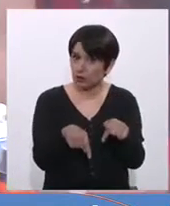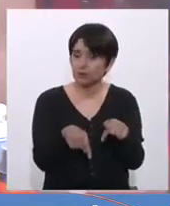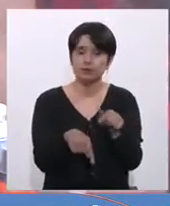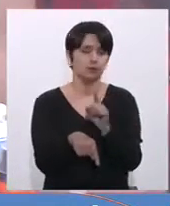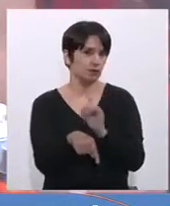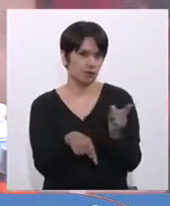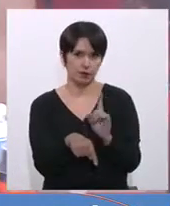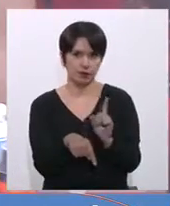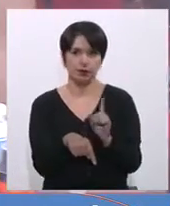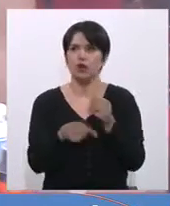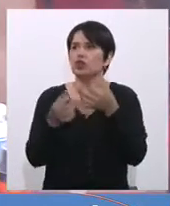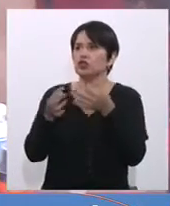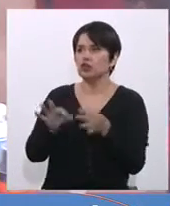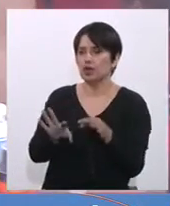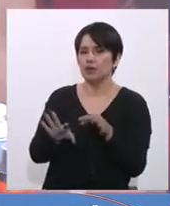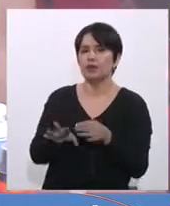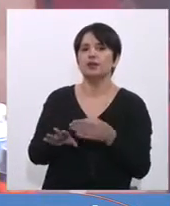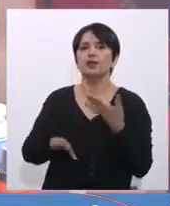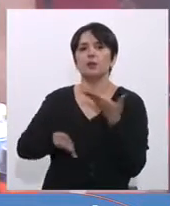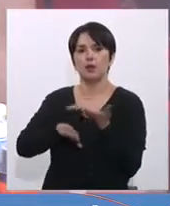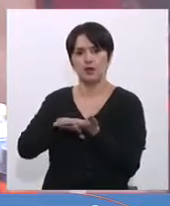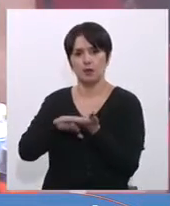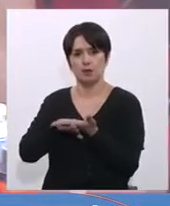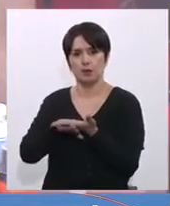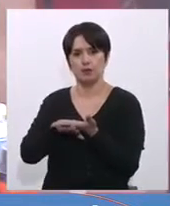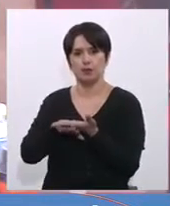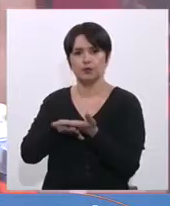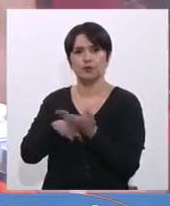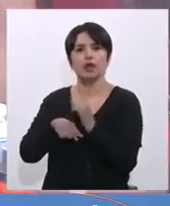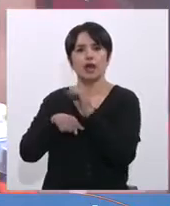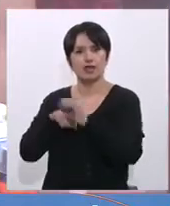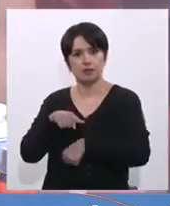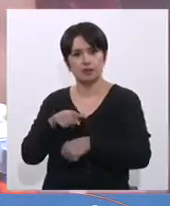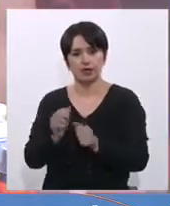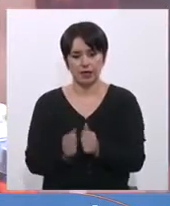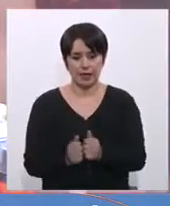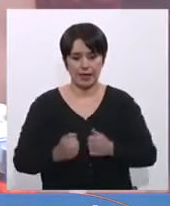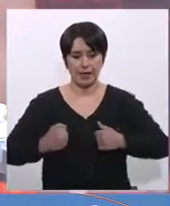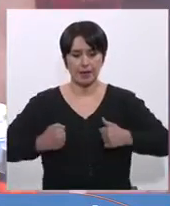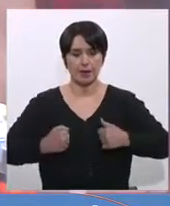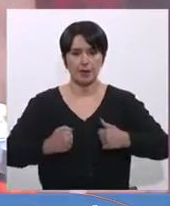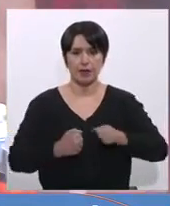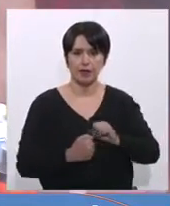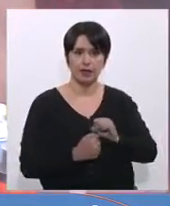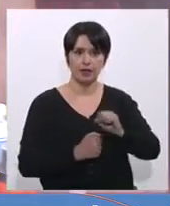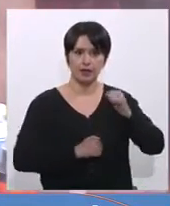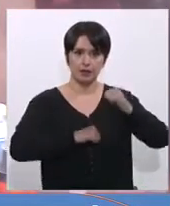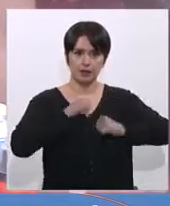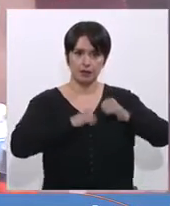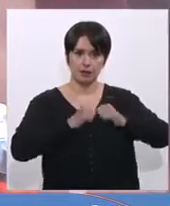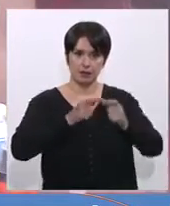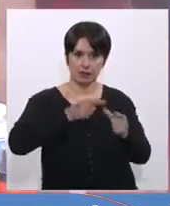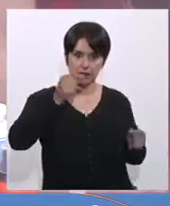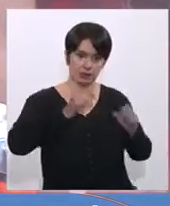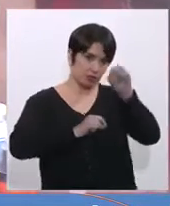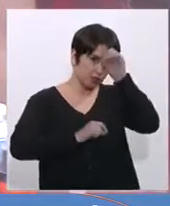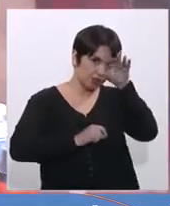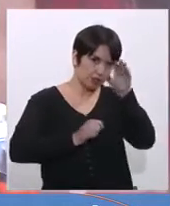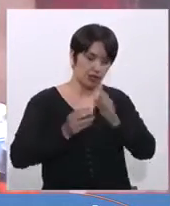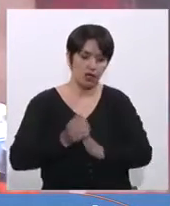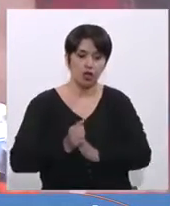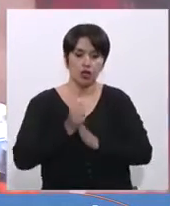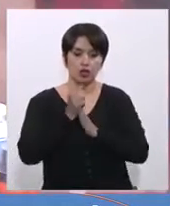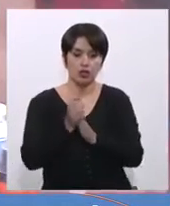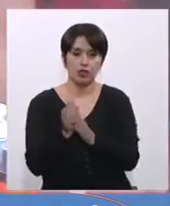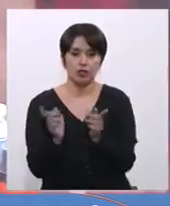transparencia, sino simplemente que establezca esta mesa técnica entre la Empresa Nacional de Minería y los dirigentes de la